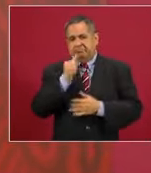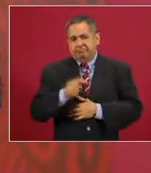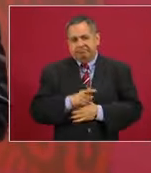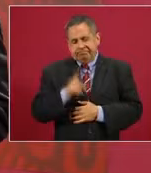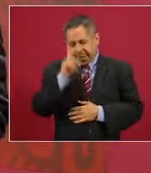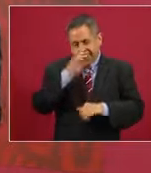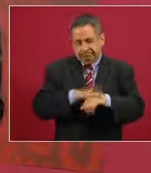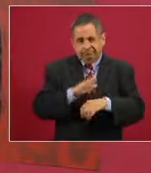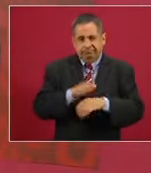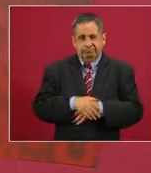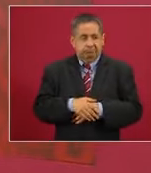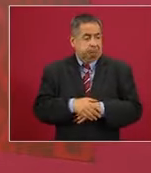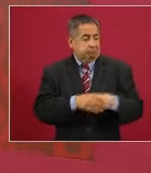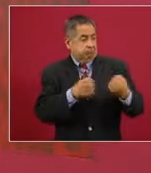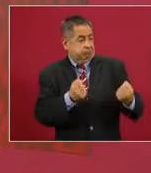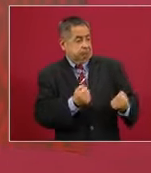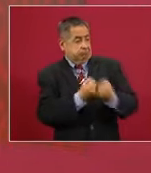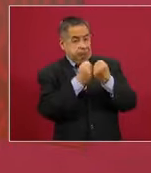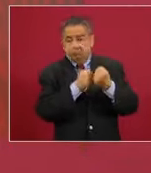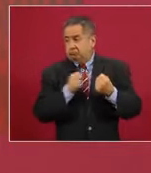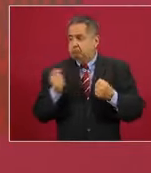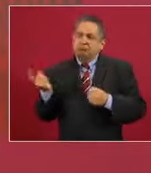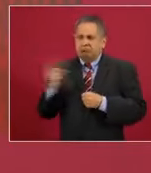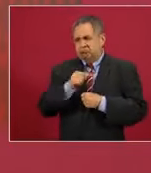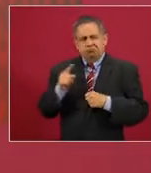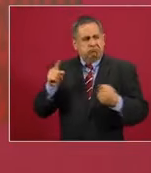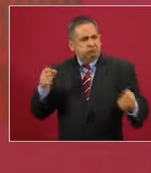No se puede enfrentar la violencia con la violencia,